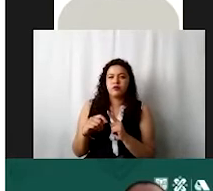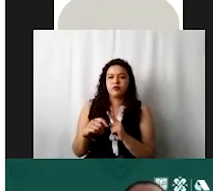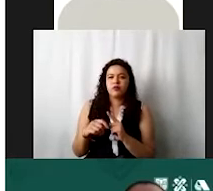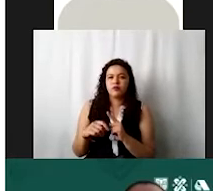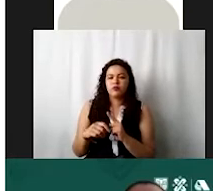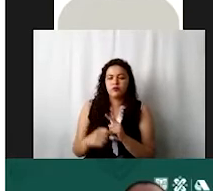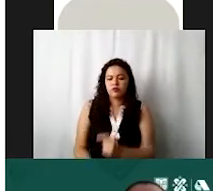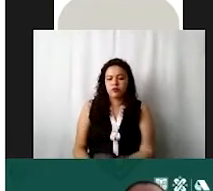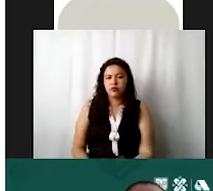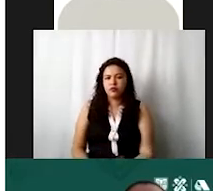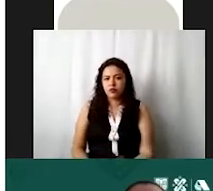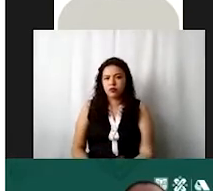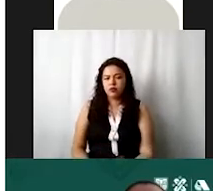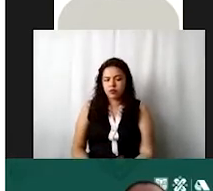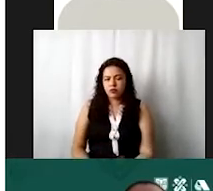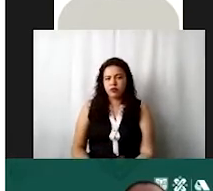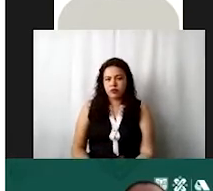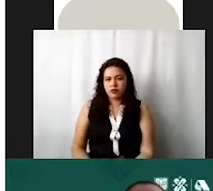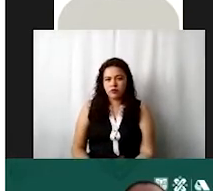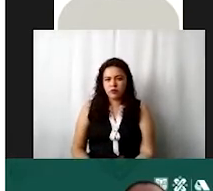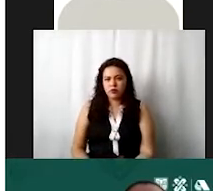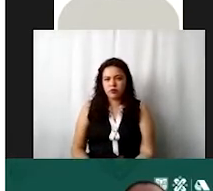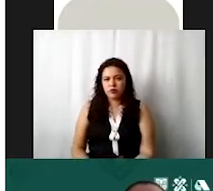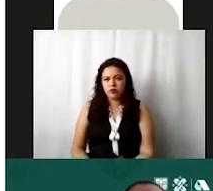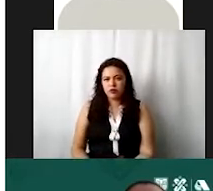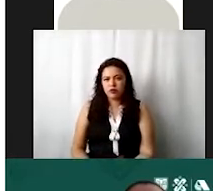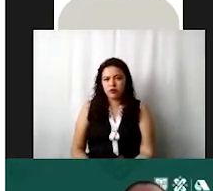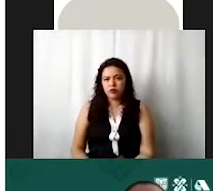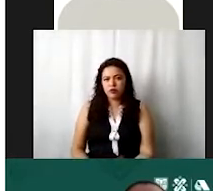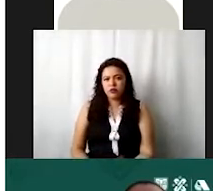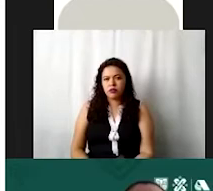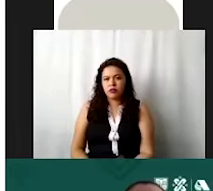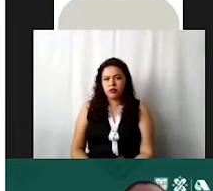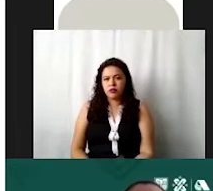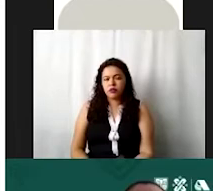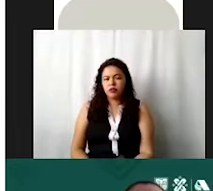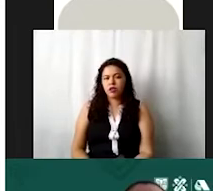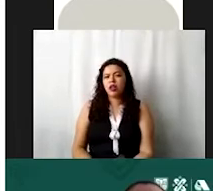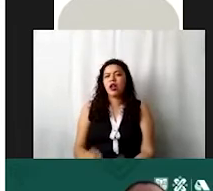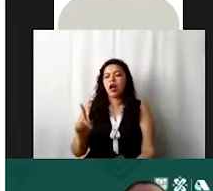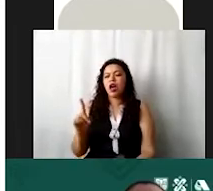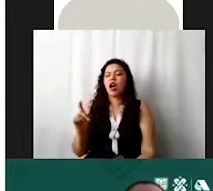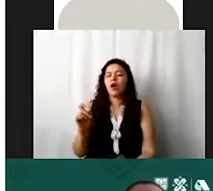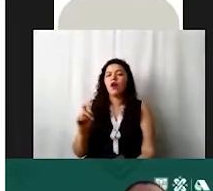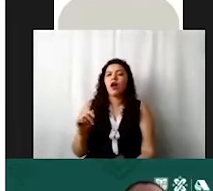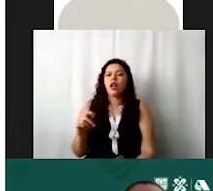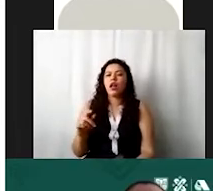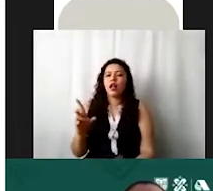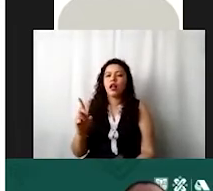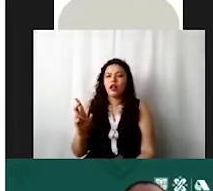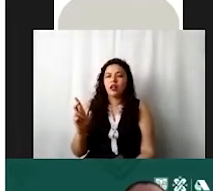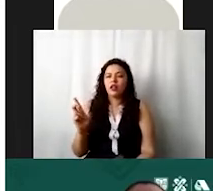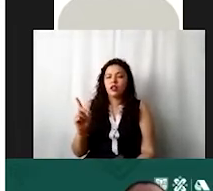que en el caso de agua el total que ingresamos en nuestros gastos fueron treinta mil pesos cinco mil en seis meses bueno aquí yo voy a